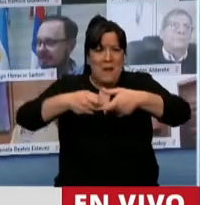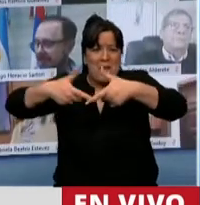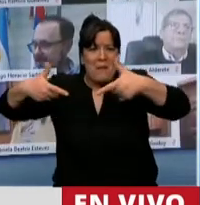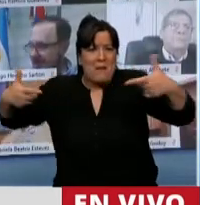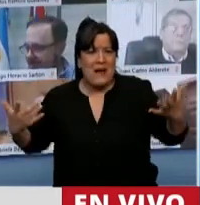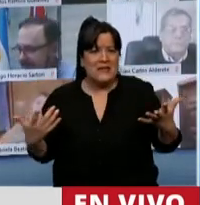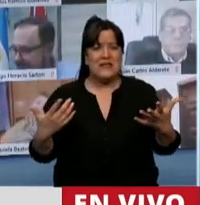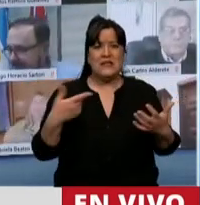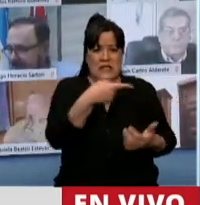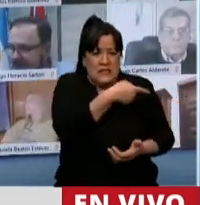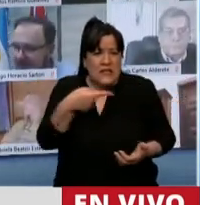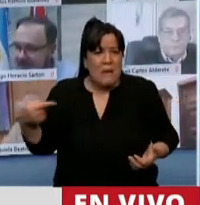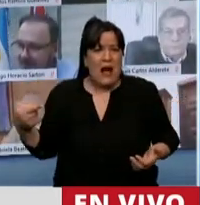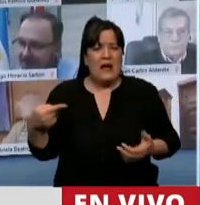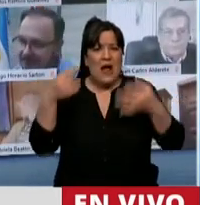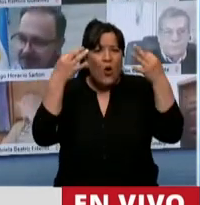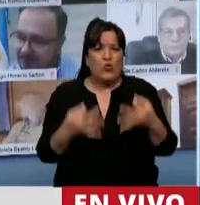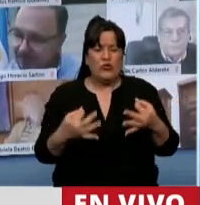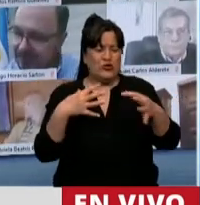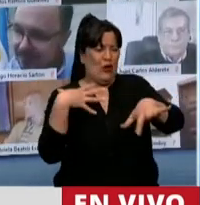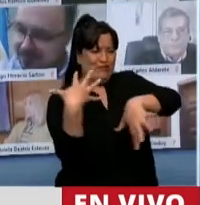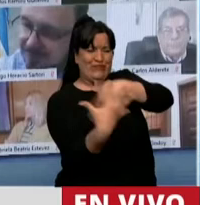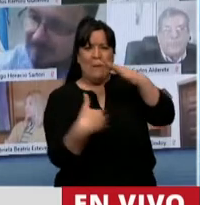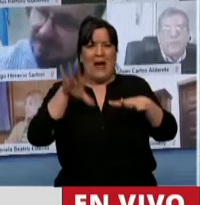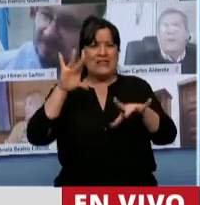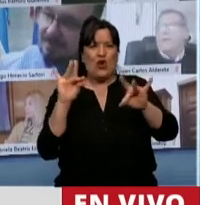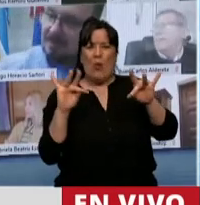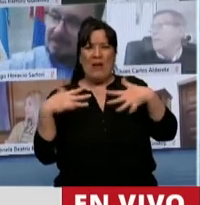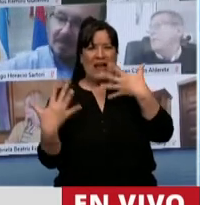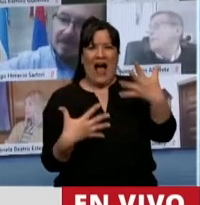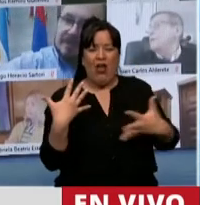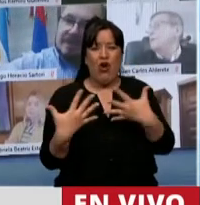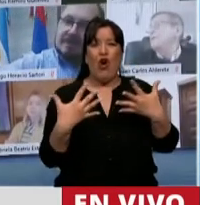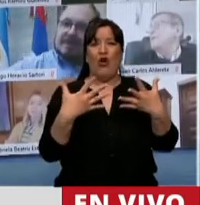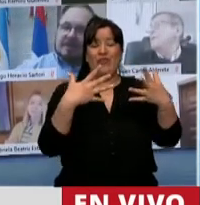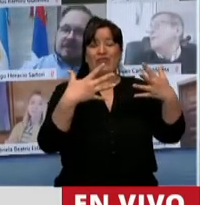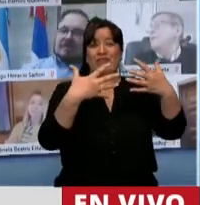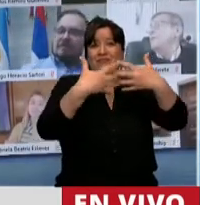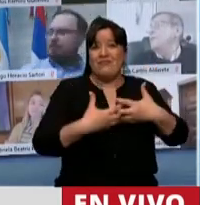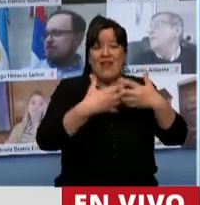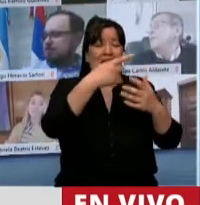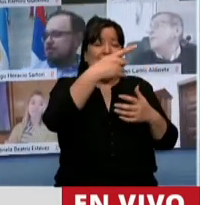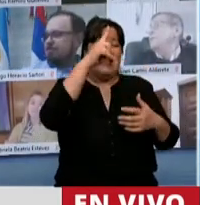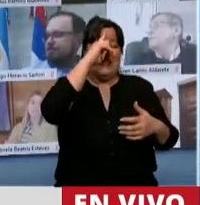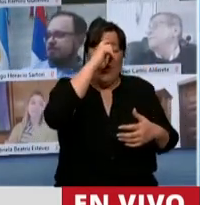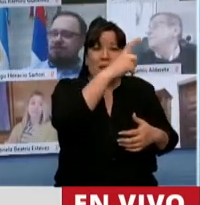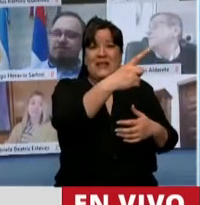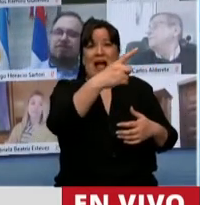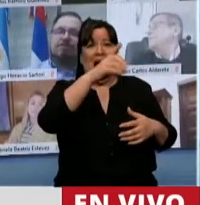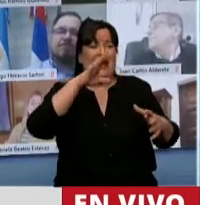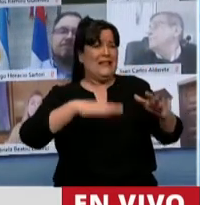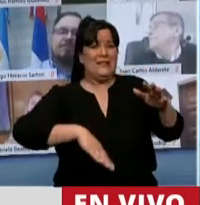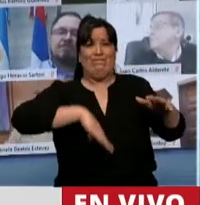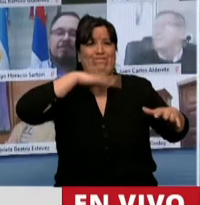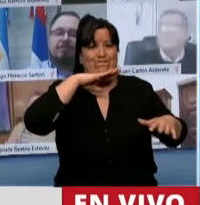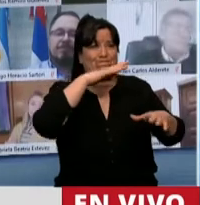En una semana donde todo se complicó. Donde el sistema de salud de muchas provincias están al tope. En una